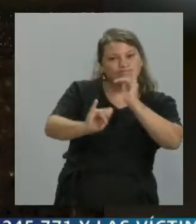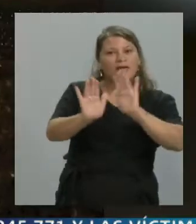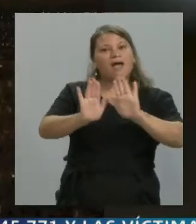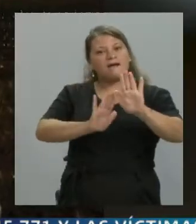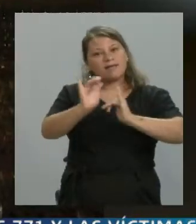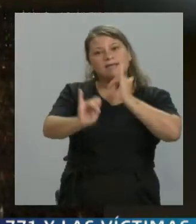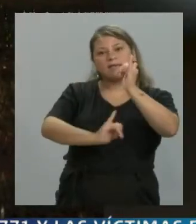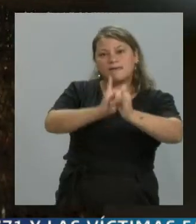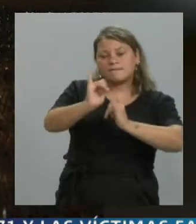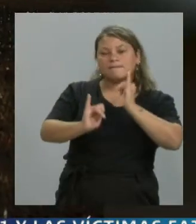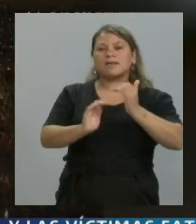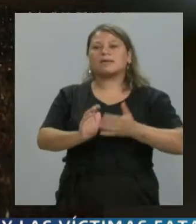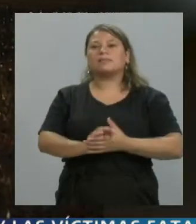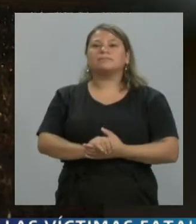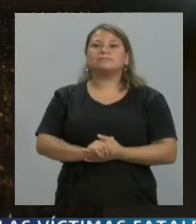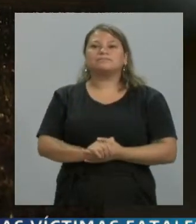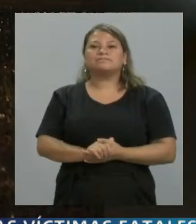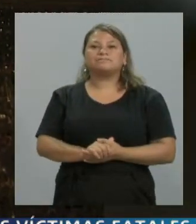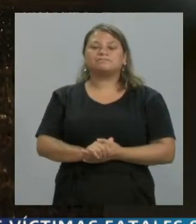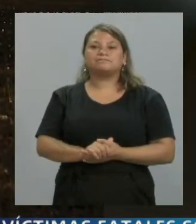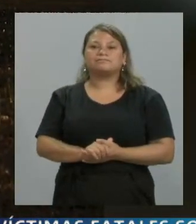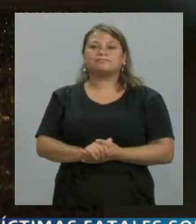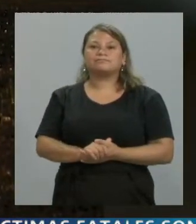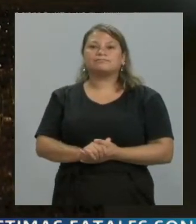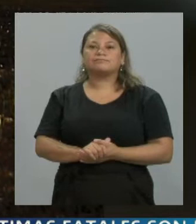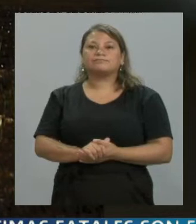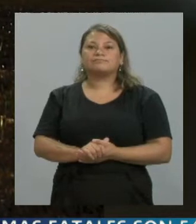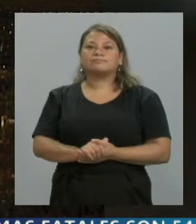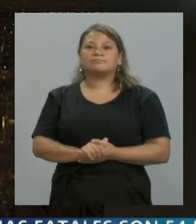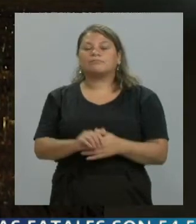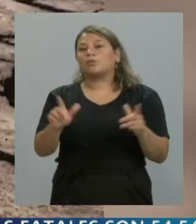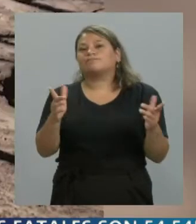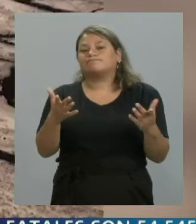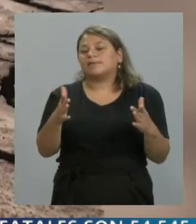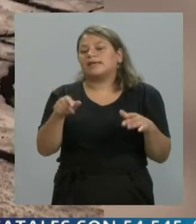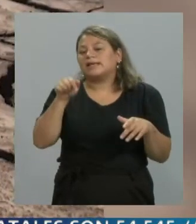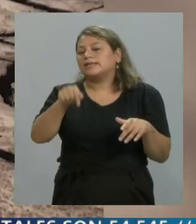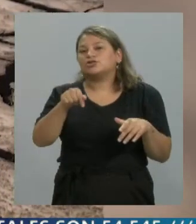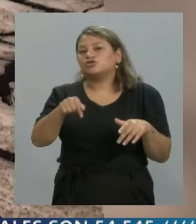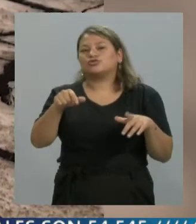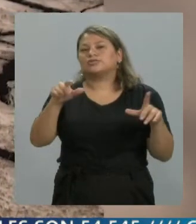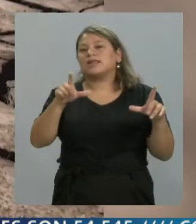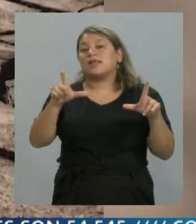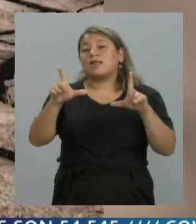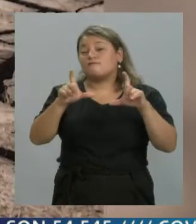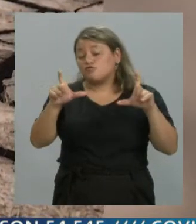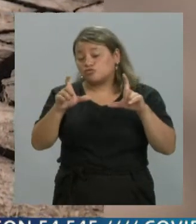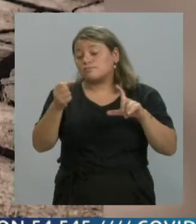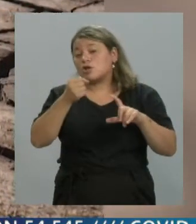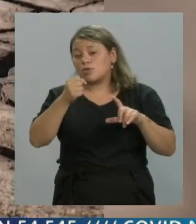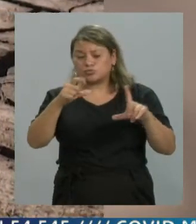digamos que es la base del fotoperiodismo. Lograr una imagen